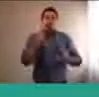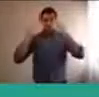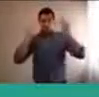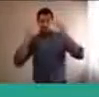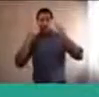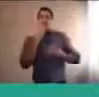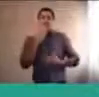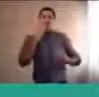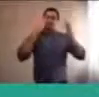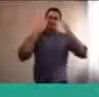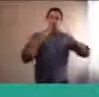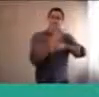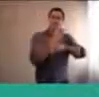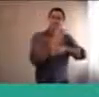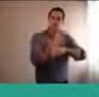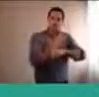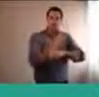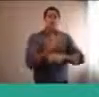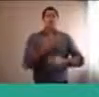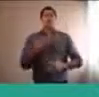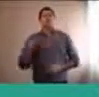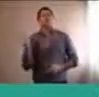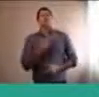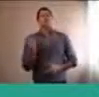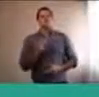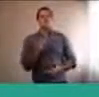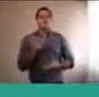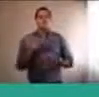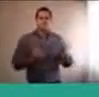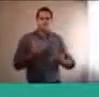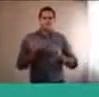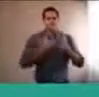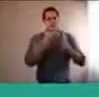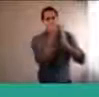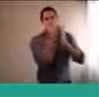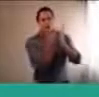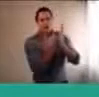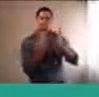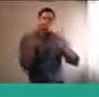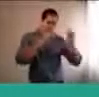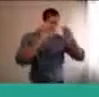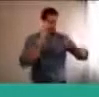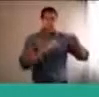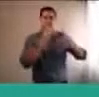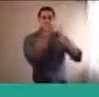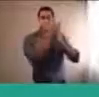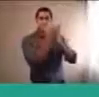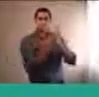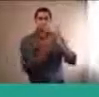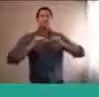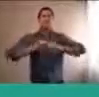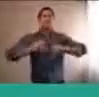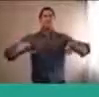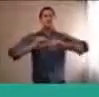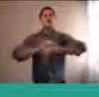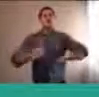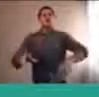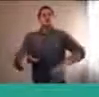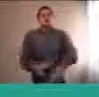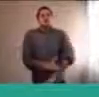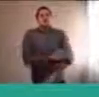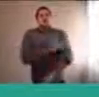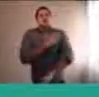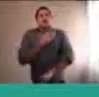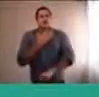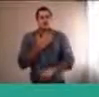como les digo, tienen desarrollado un programa formal de educación de emociones y bueno, algo